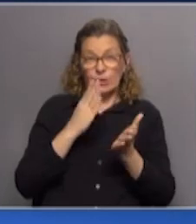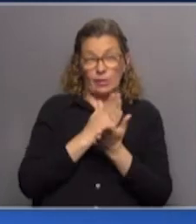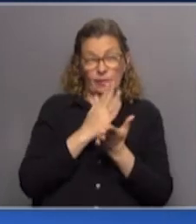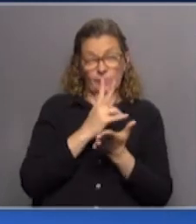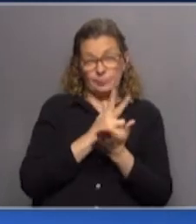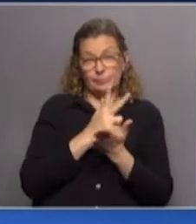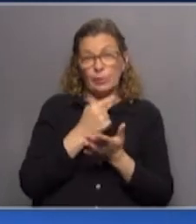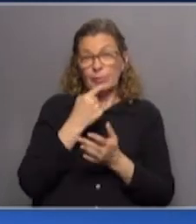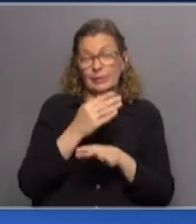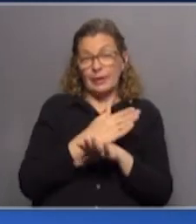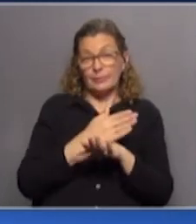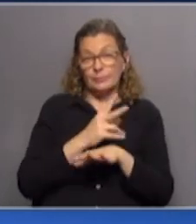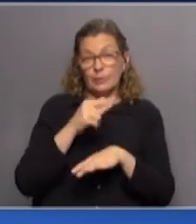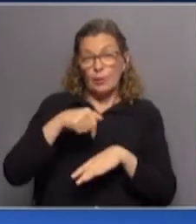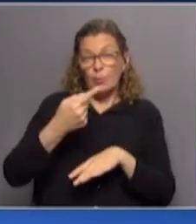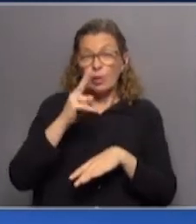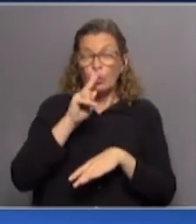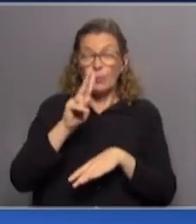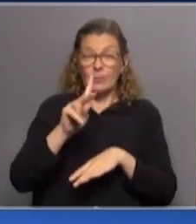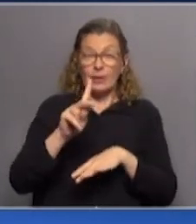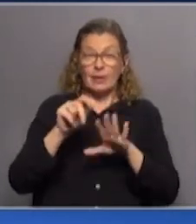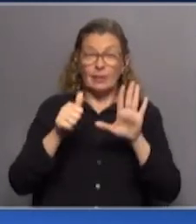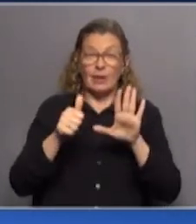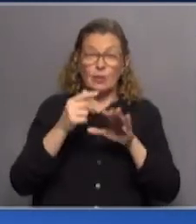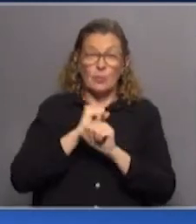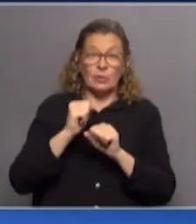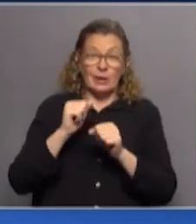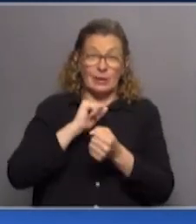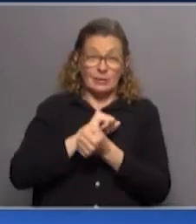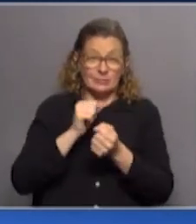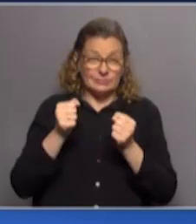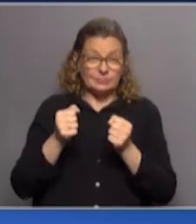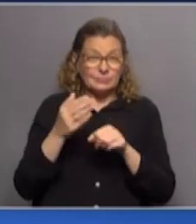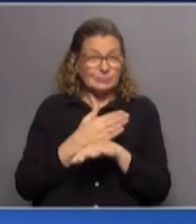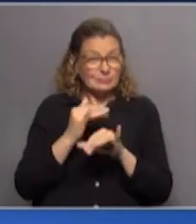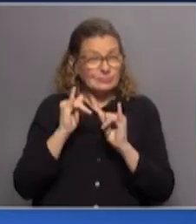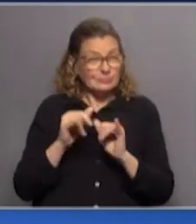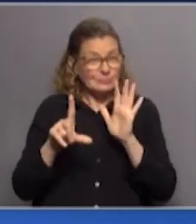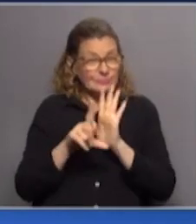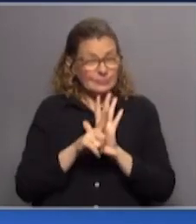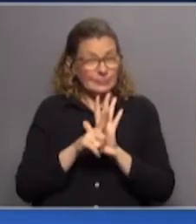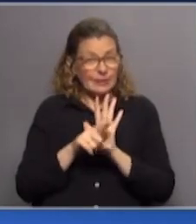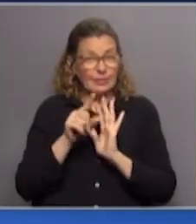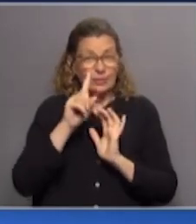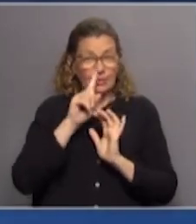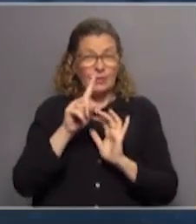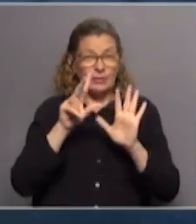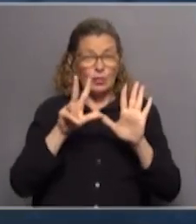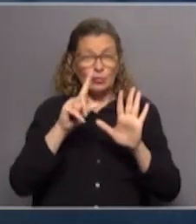como lo decía el tape, después del 2006 no podrían ir a prisión preventiva, pero antes sí. Esta ley, la 18.026,